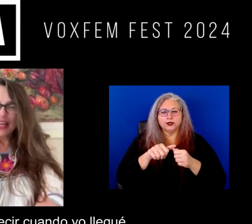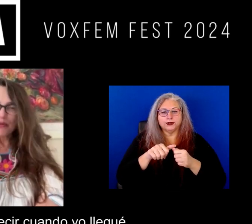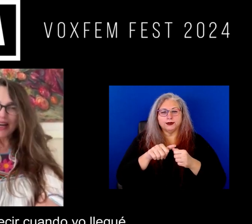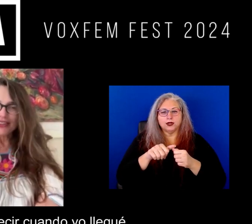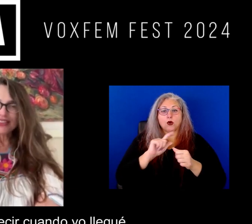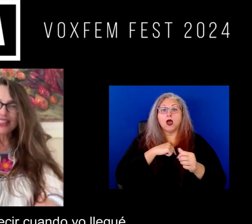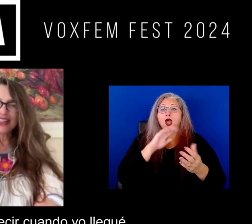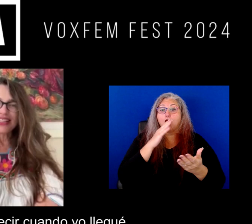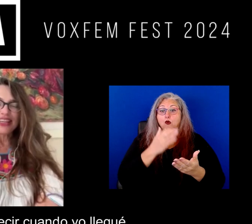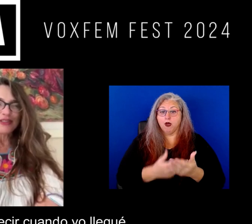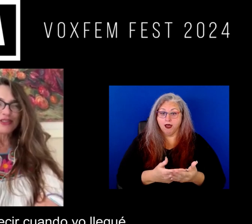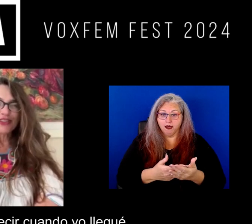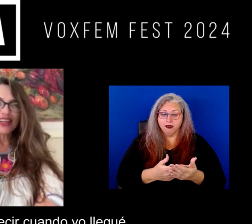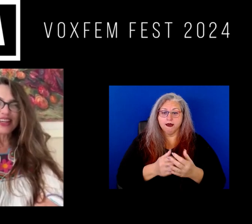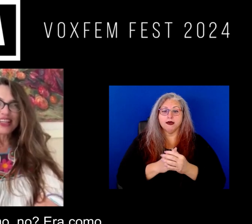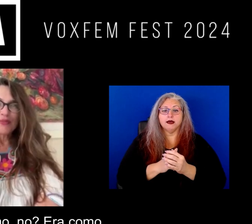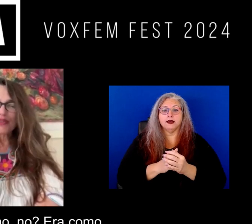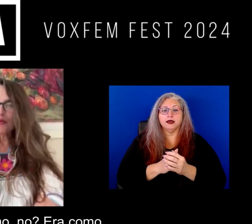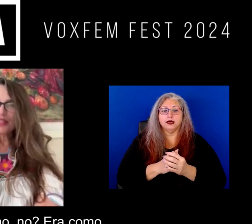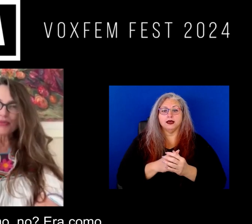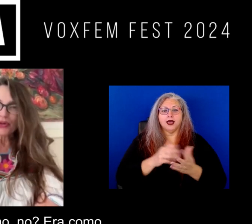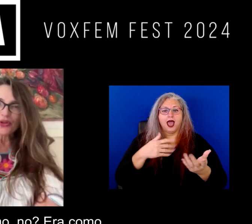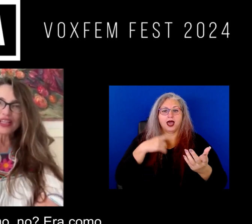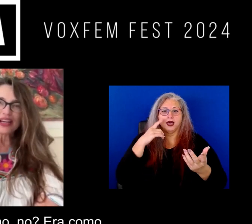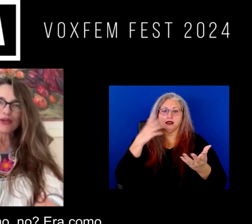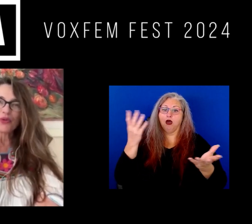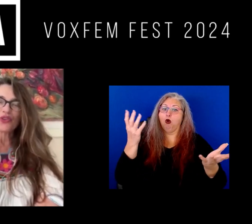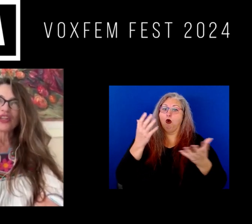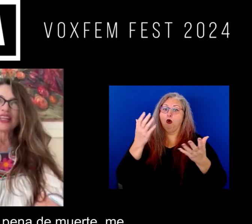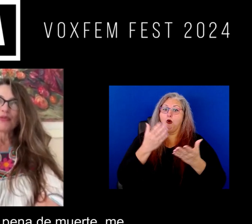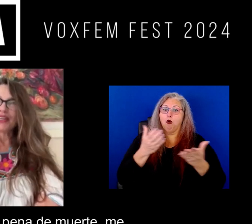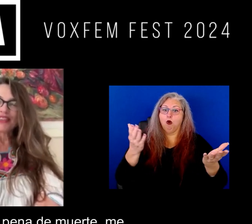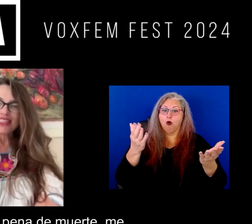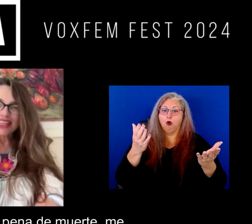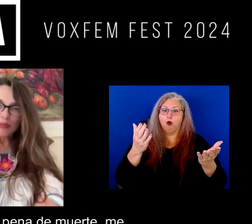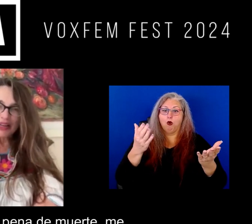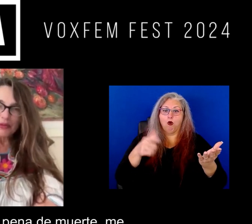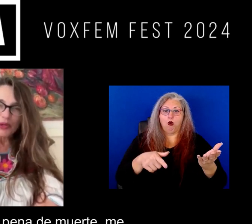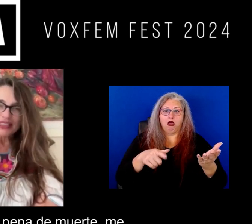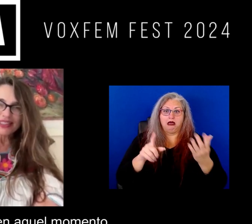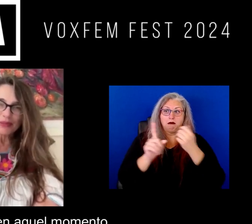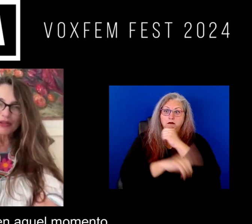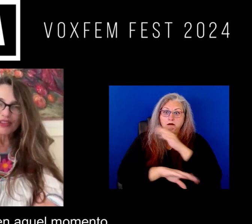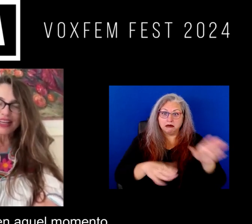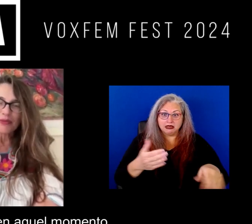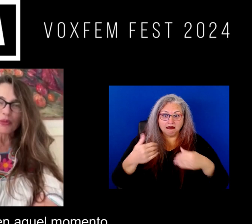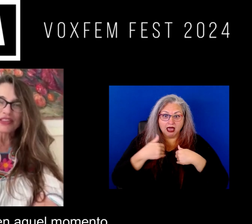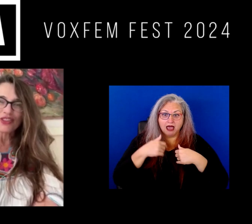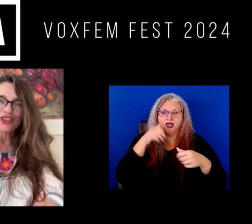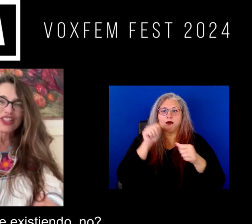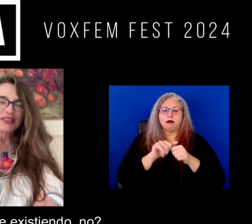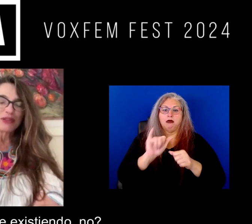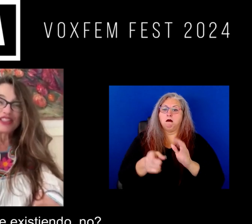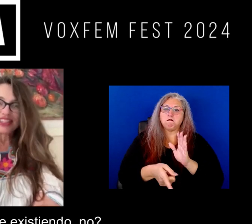igual, ¿no? Es decir, cuando yo llegué, pues lo mismo, ¿no? Era como... Bueno, existía la pena de muerte. Me acuerdo que en aquel